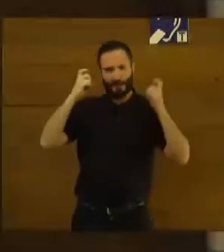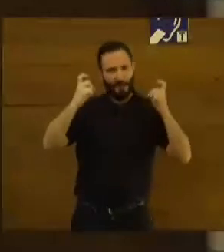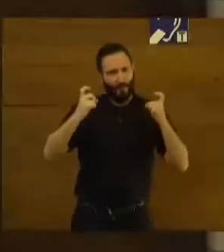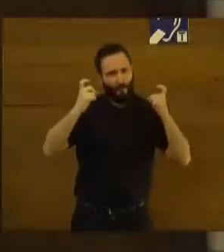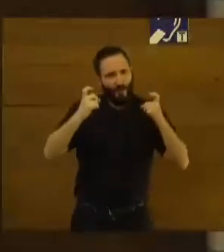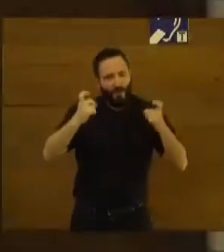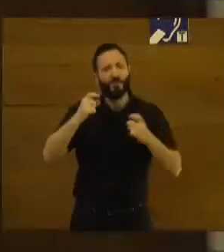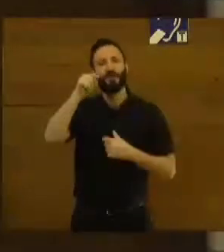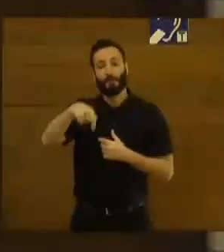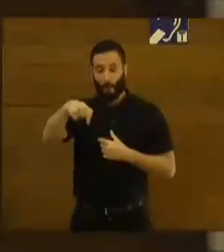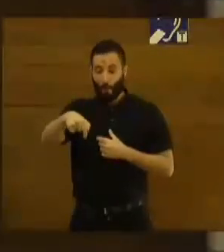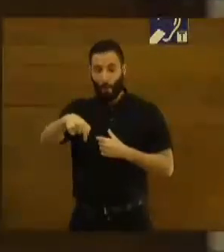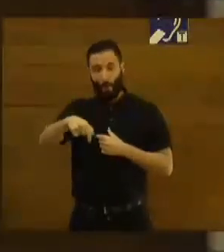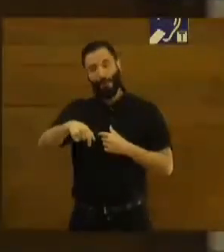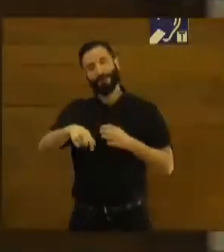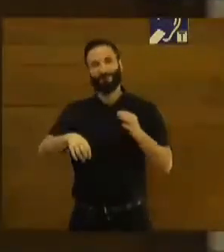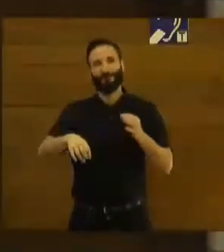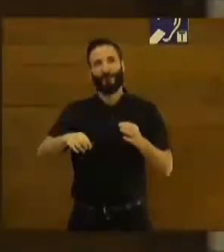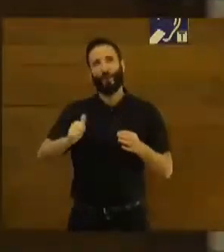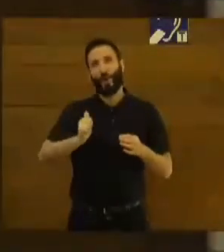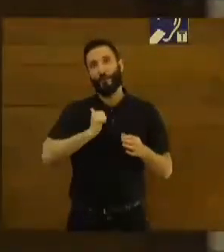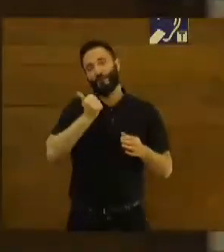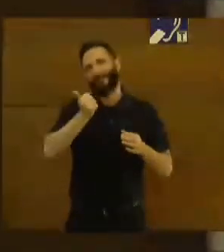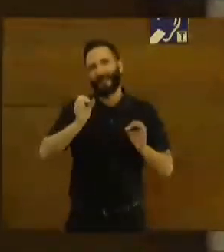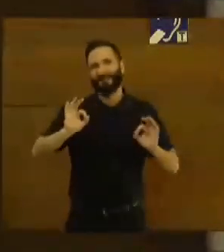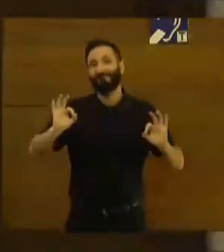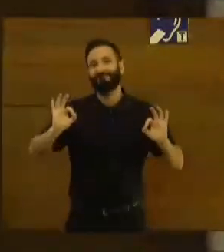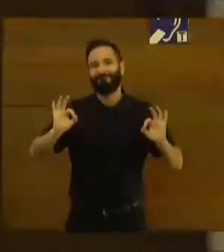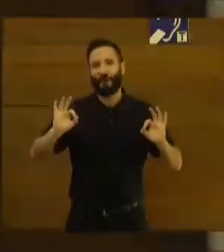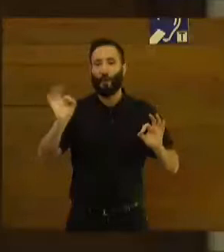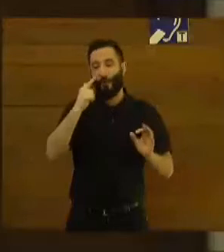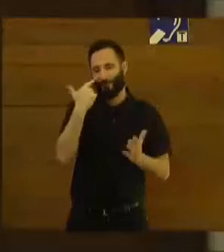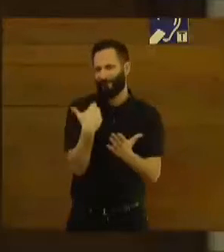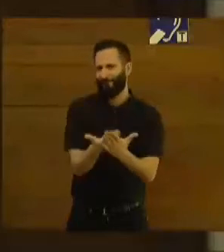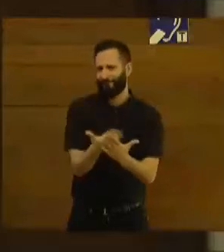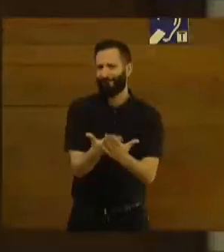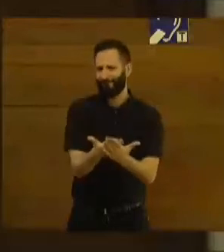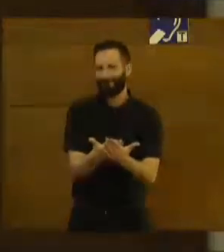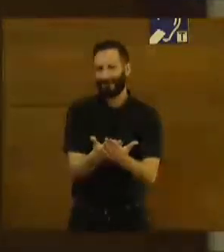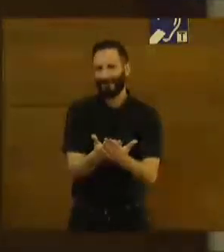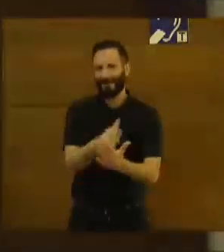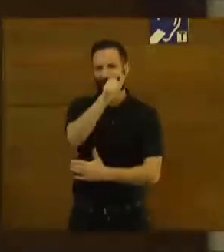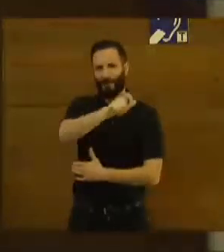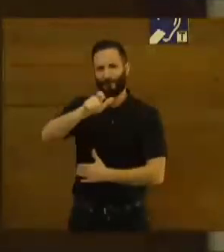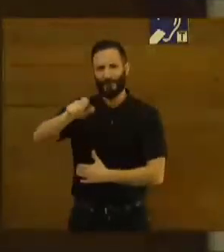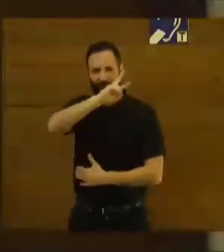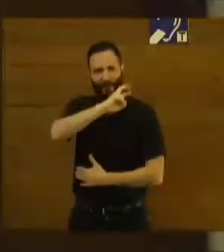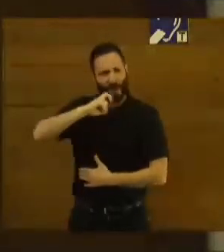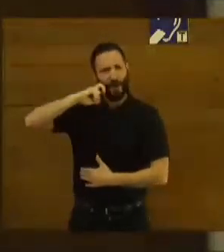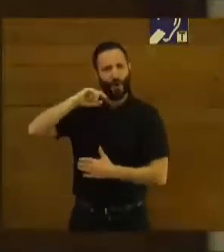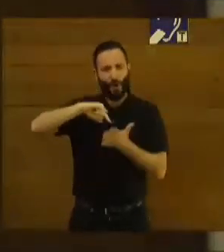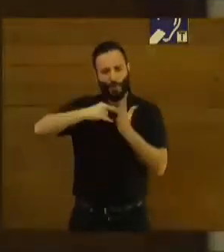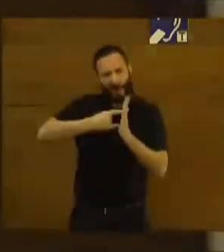que hoy tendremos la prueba de la enorme riqueza de los